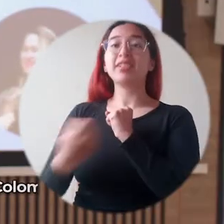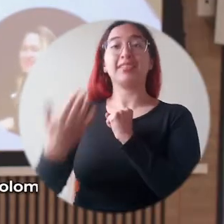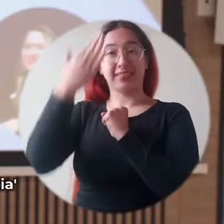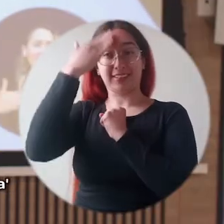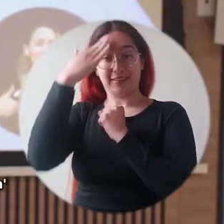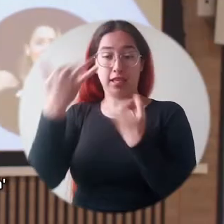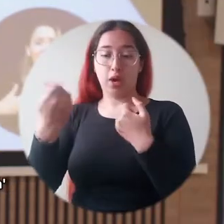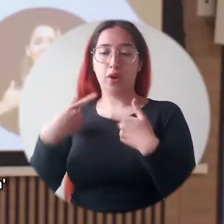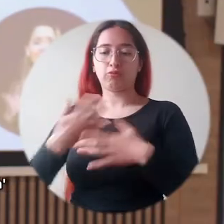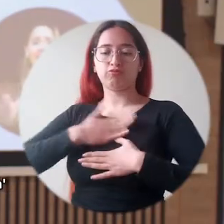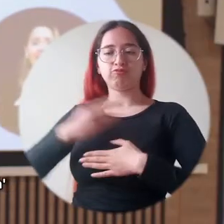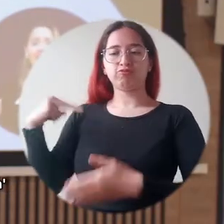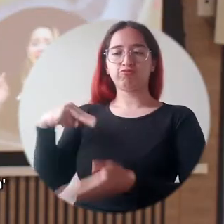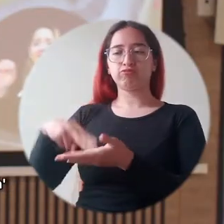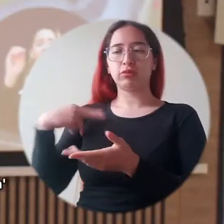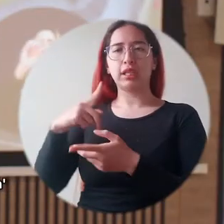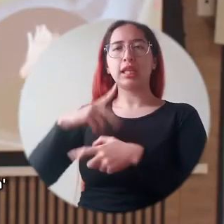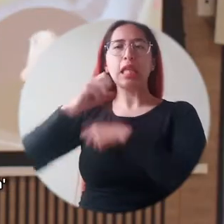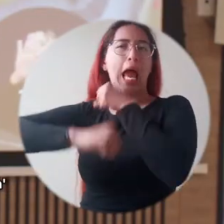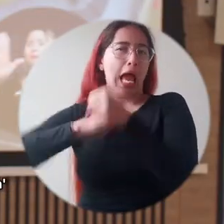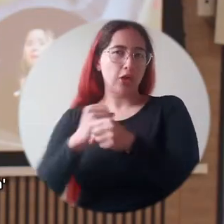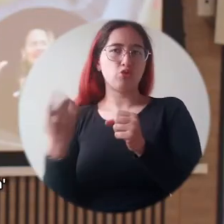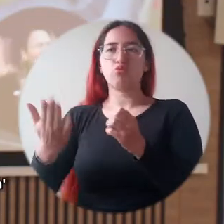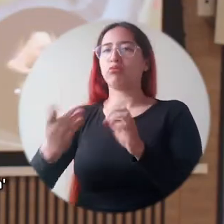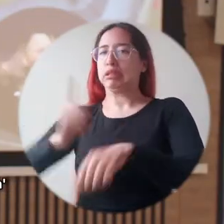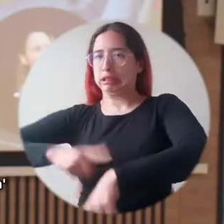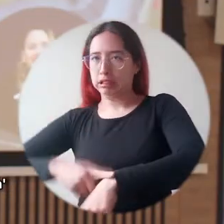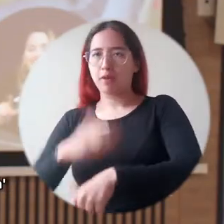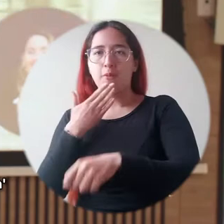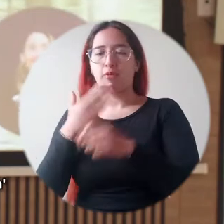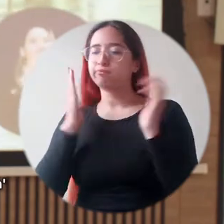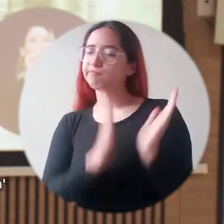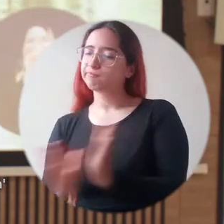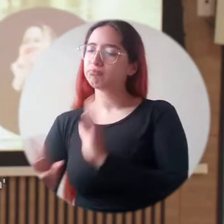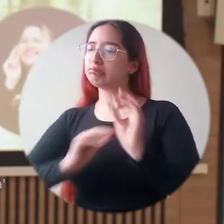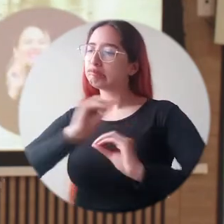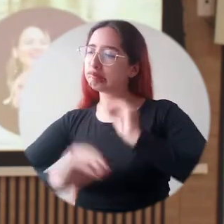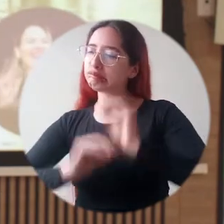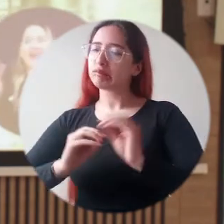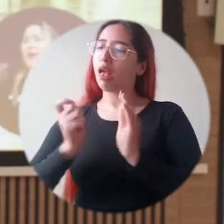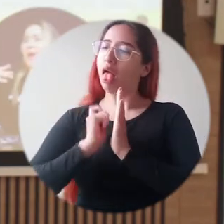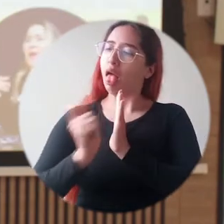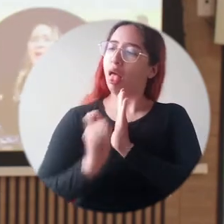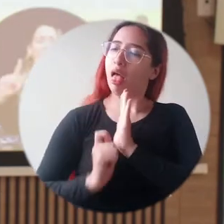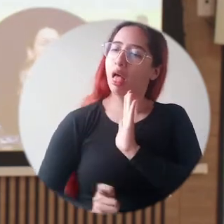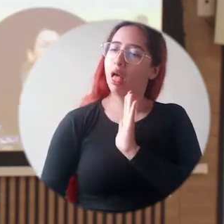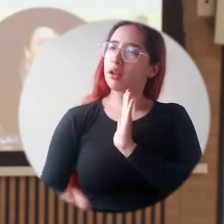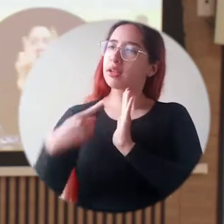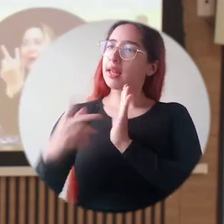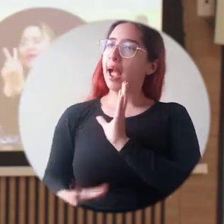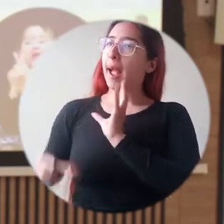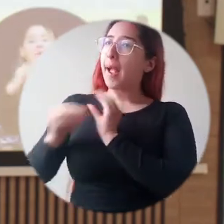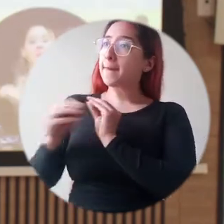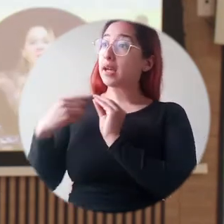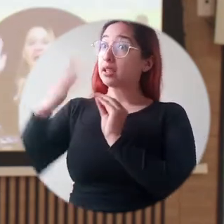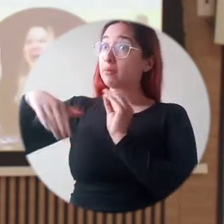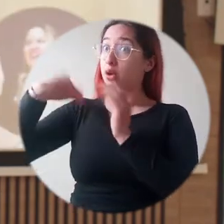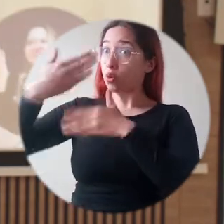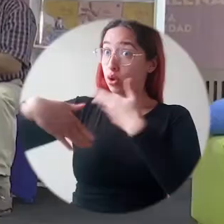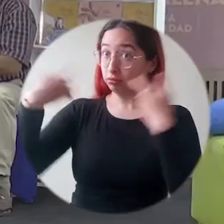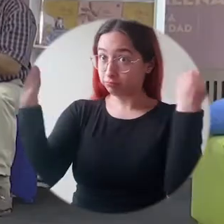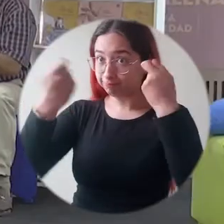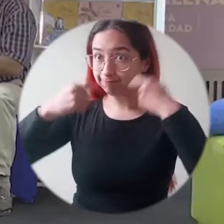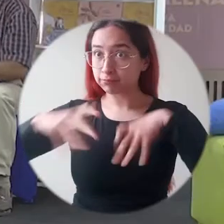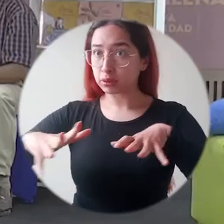del tiempo, como el año sabático, pues viene el apoyo para poder hacer el proceso de edición y la publicación que